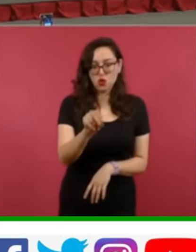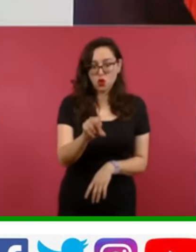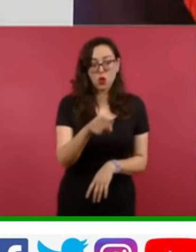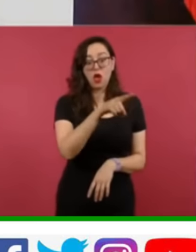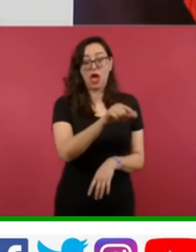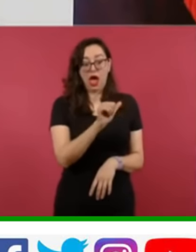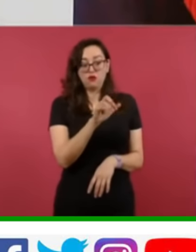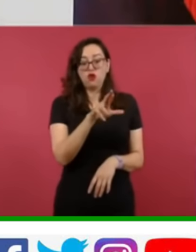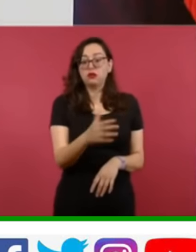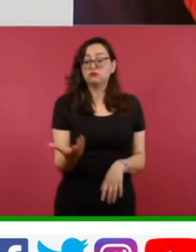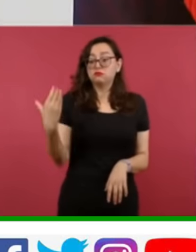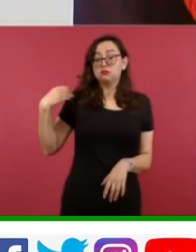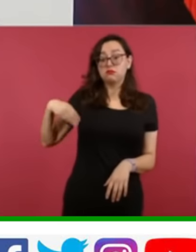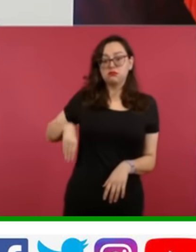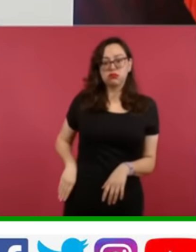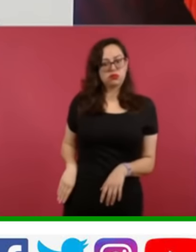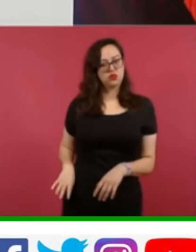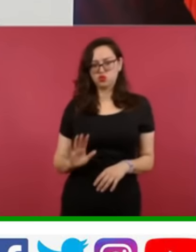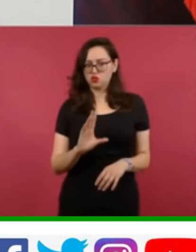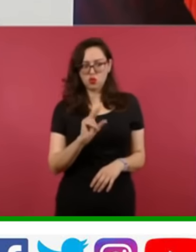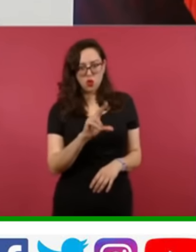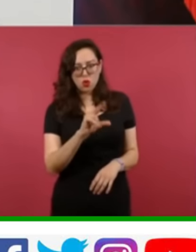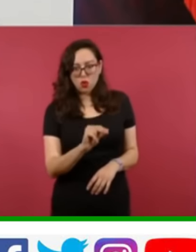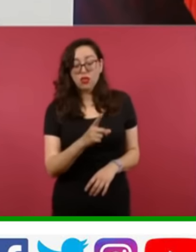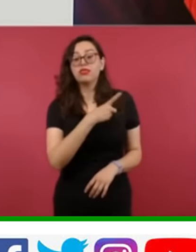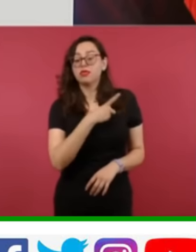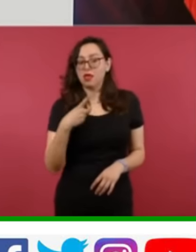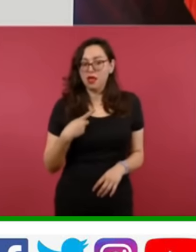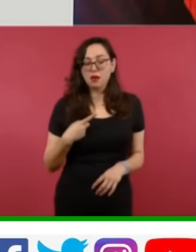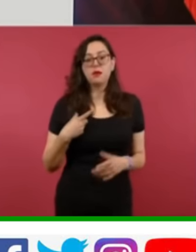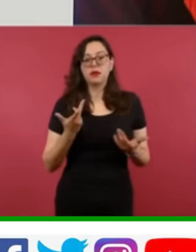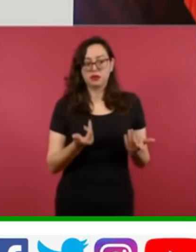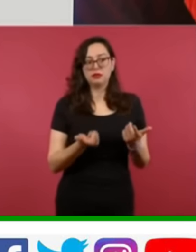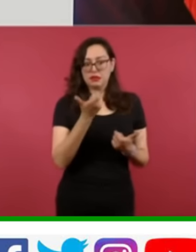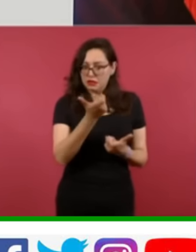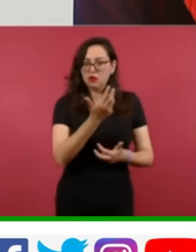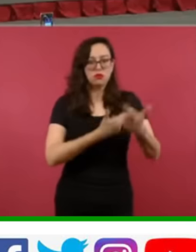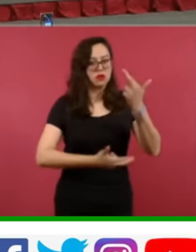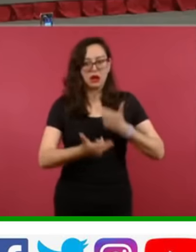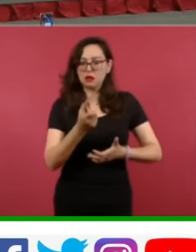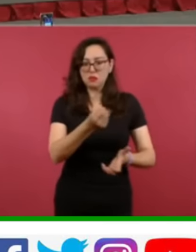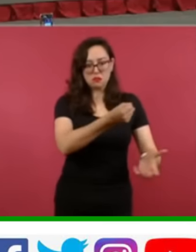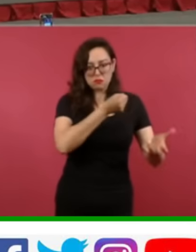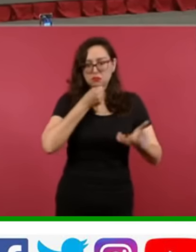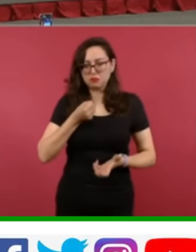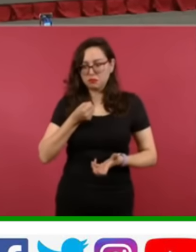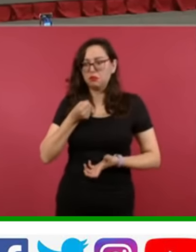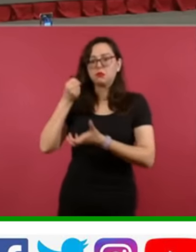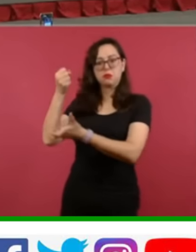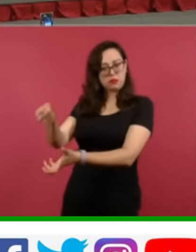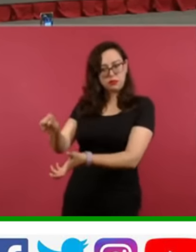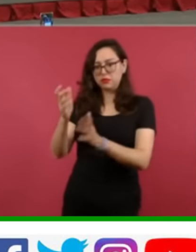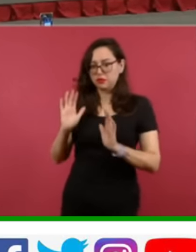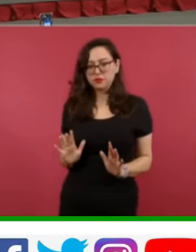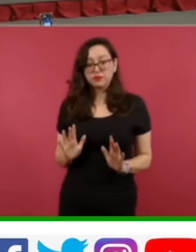reclamaba después, aunque hubieran pasado 10 años, se les tenían que regresar. ¿Cómo? Con un mecanismo para que pasaran de la Afore al IMSS y del IMSS al trabajador. Y